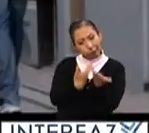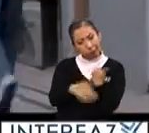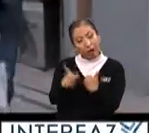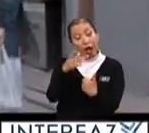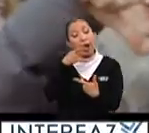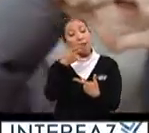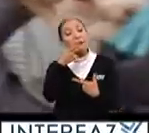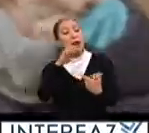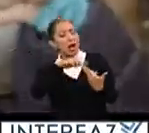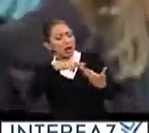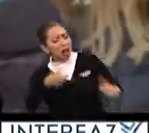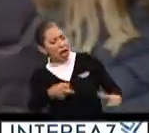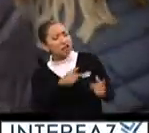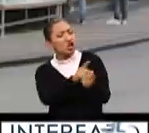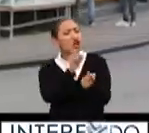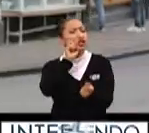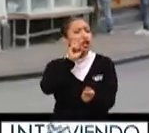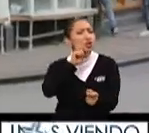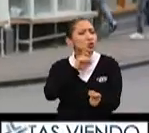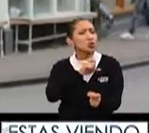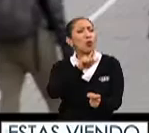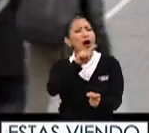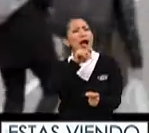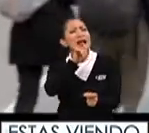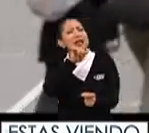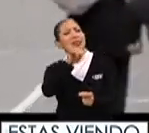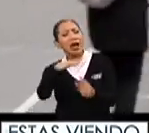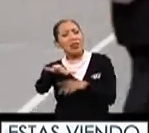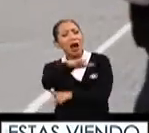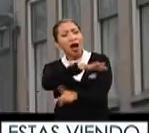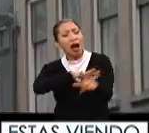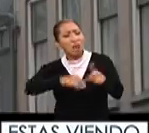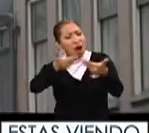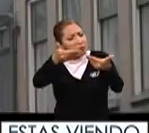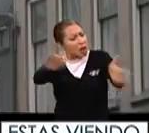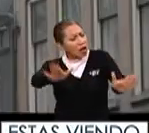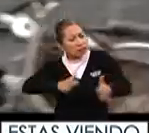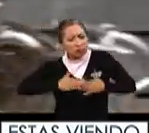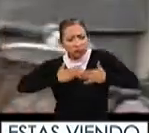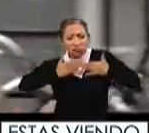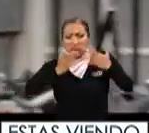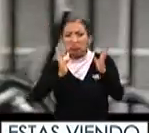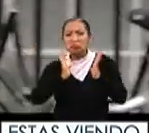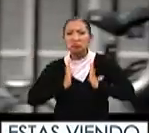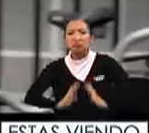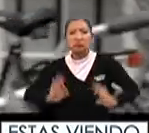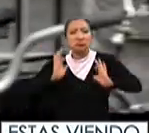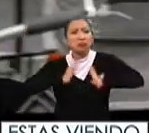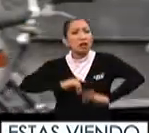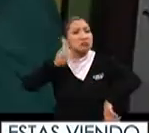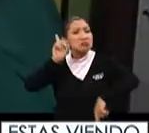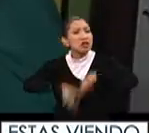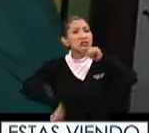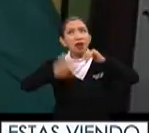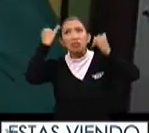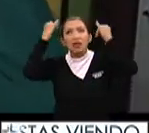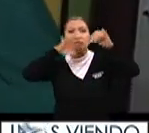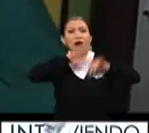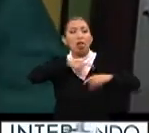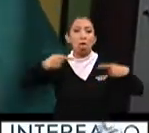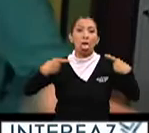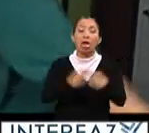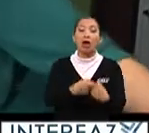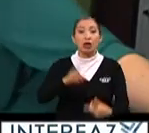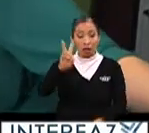discutir relaciones y sexualidad con niños en una atmósfera abierta y relajada rompe tabúes y